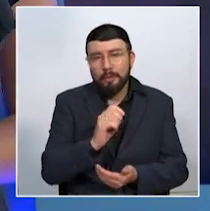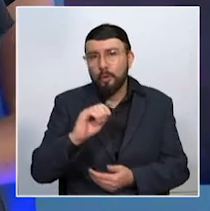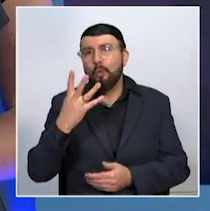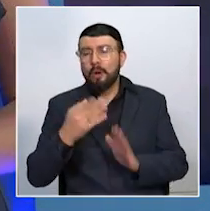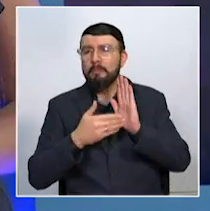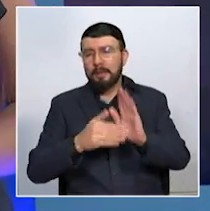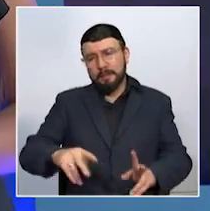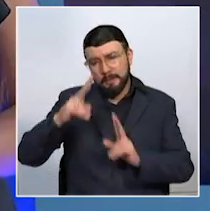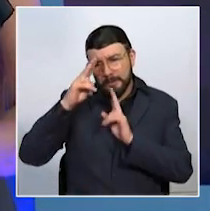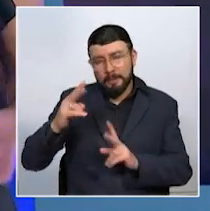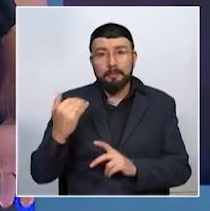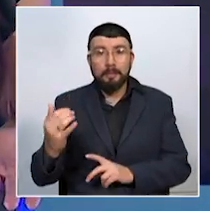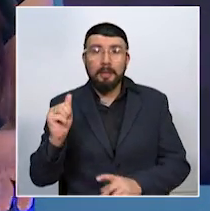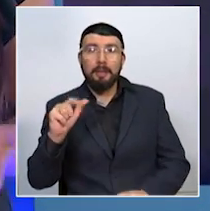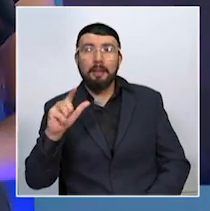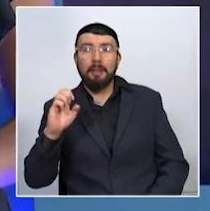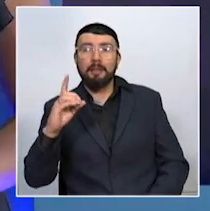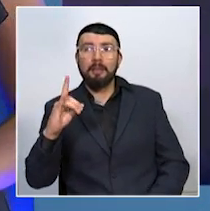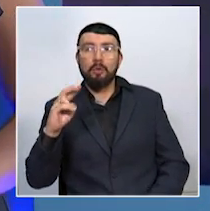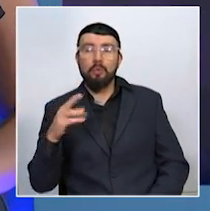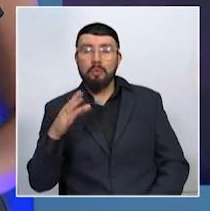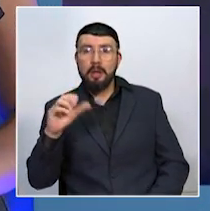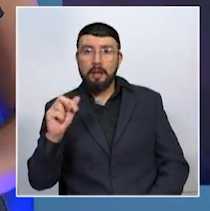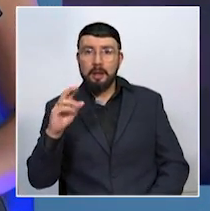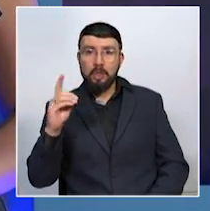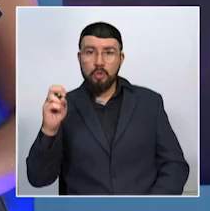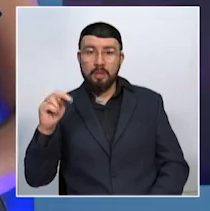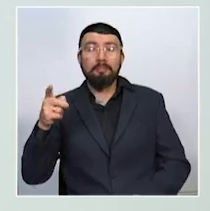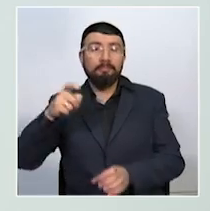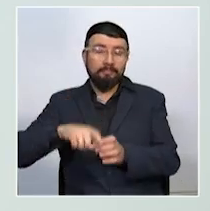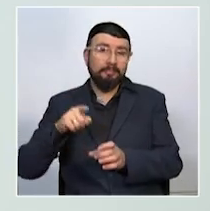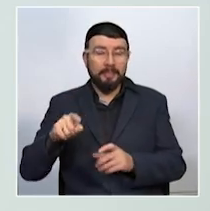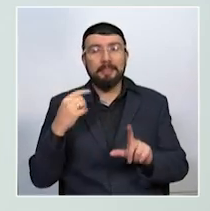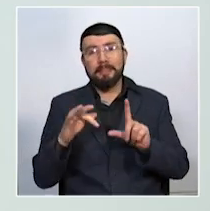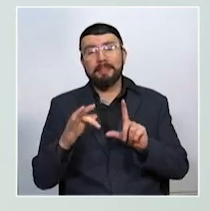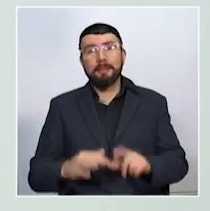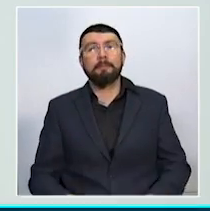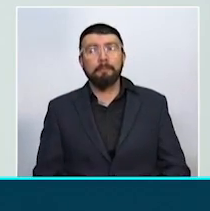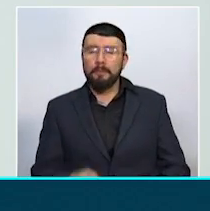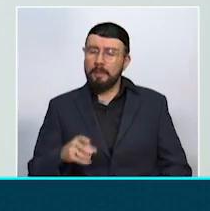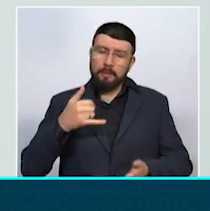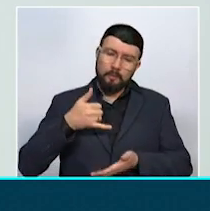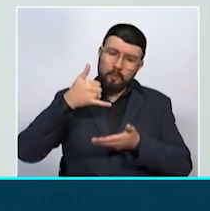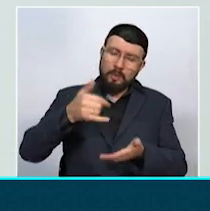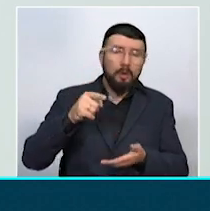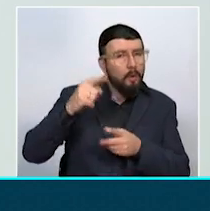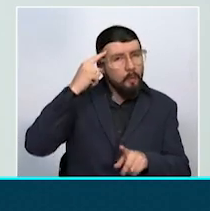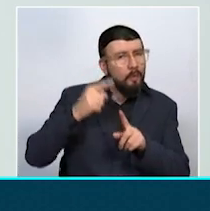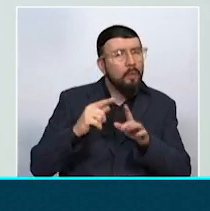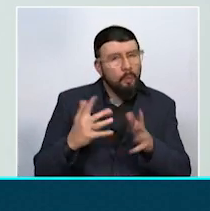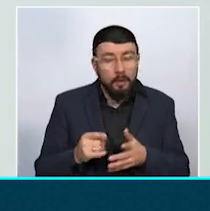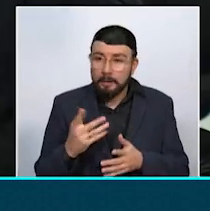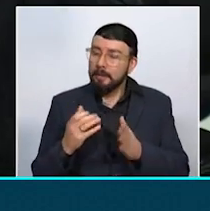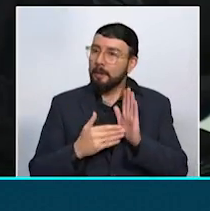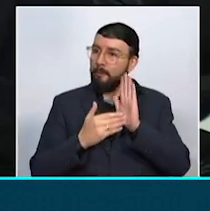reconocimiento a Aldebur Cardona, un camarógrafo del canal Telecafé. Esta premiación tiene como fin visibilizar la labor tan